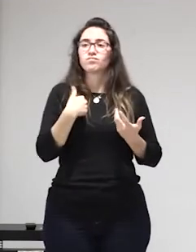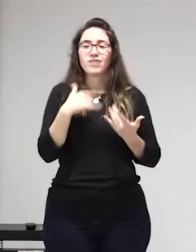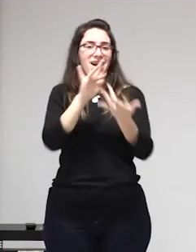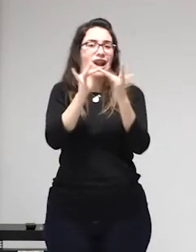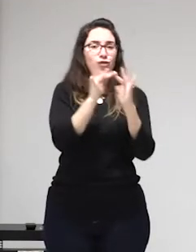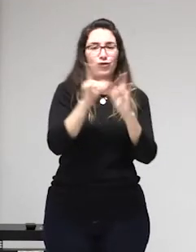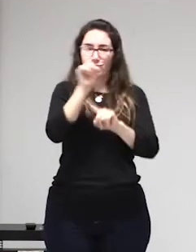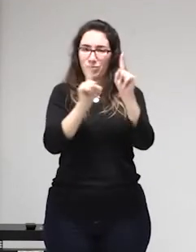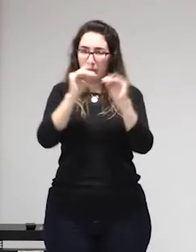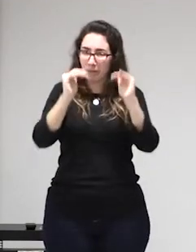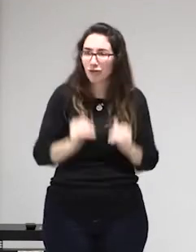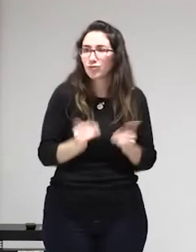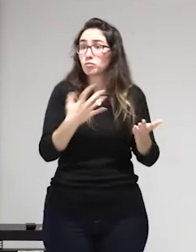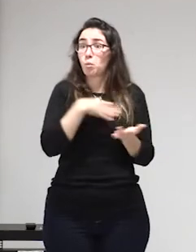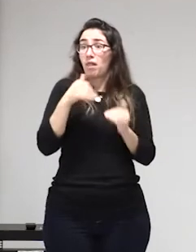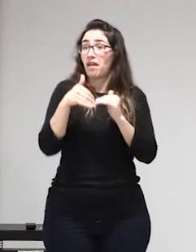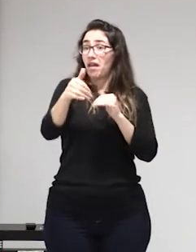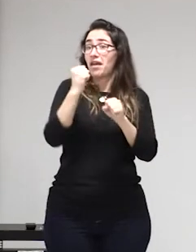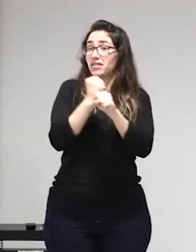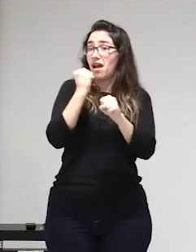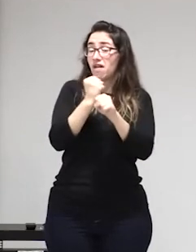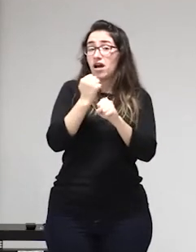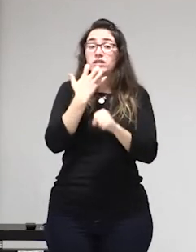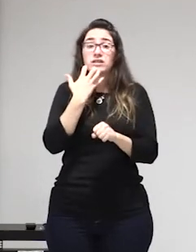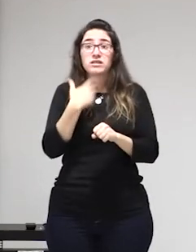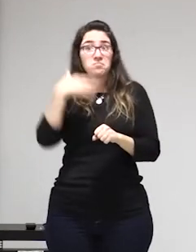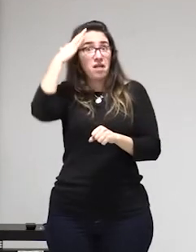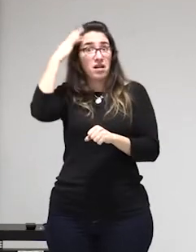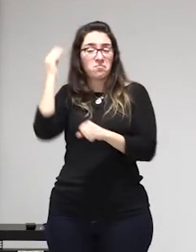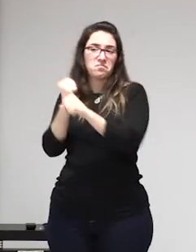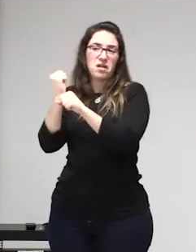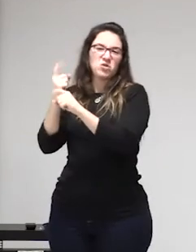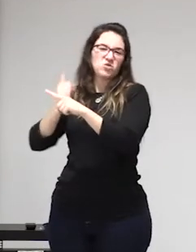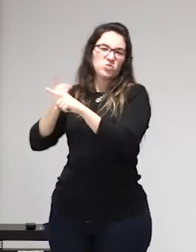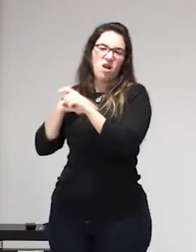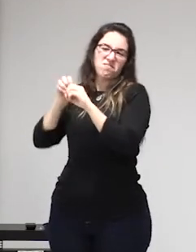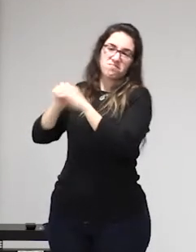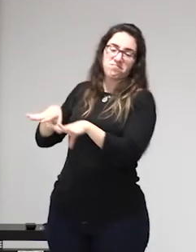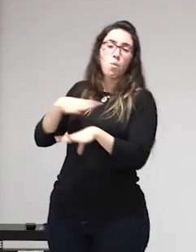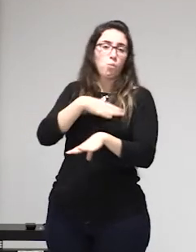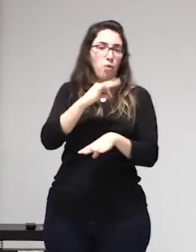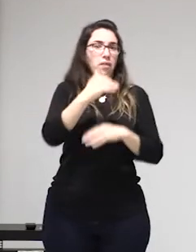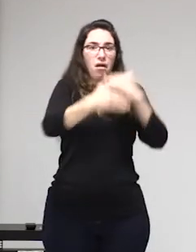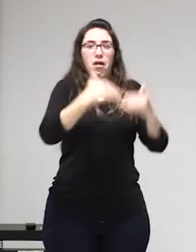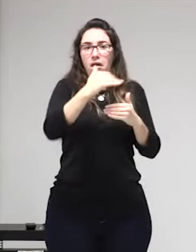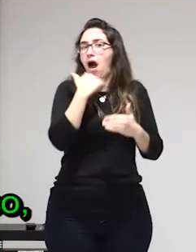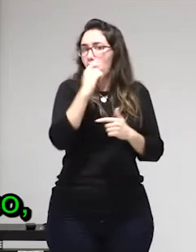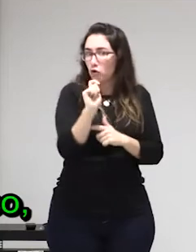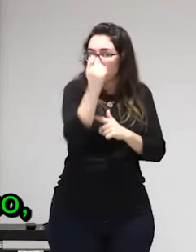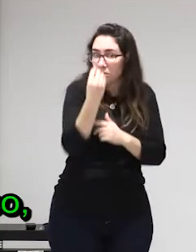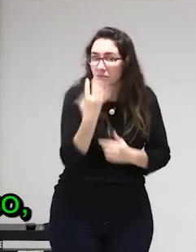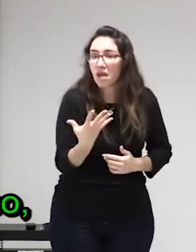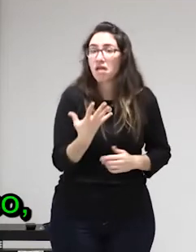apunte más sí exactamente la ley pone en el centro el consentimiento de las mujeres pero dice que en nuestro caso